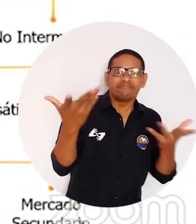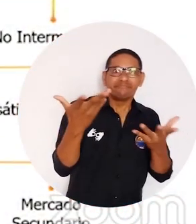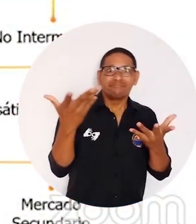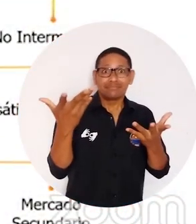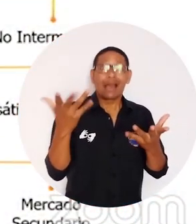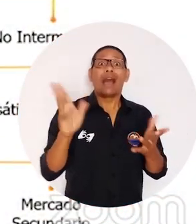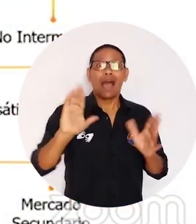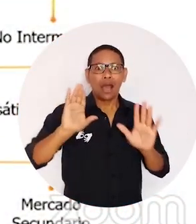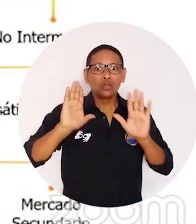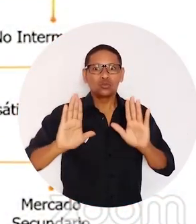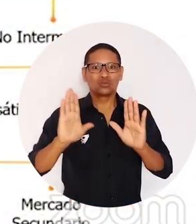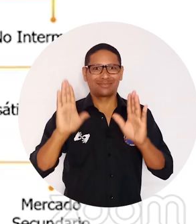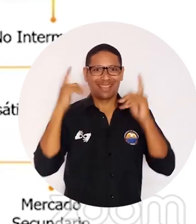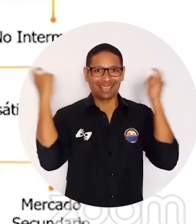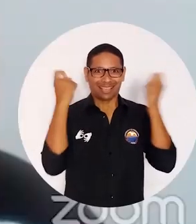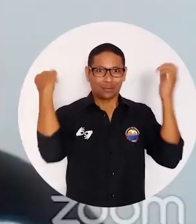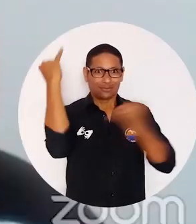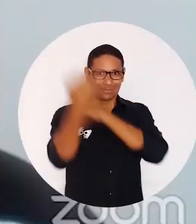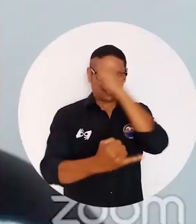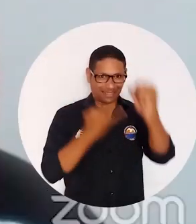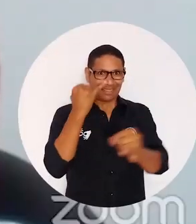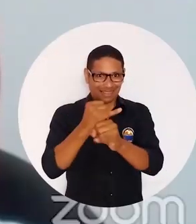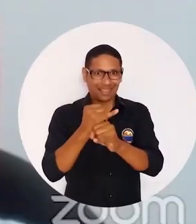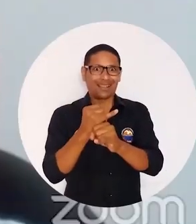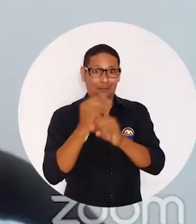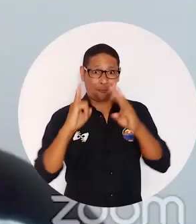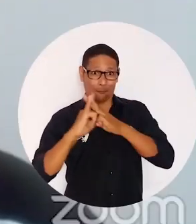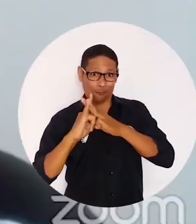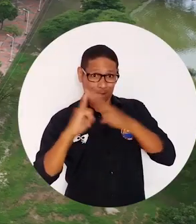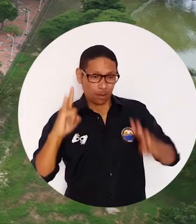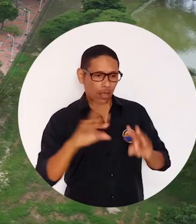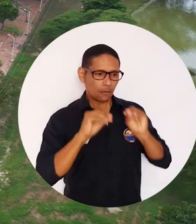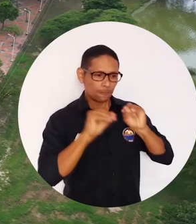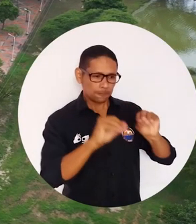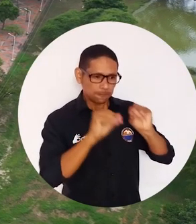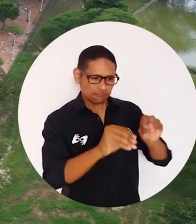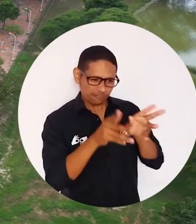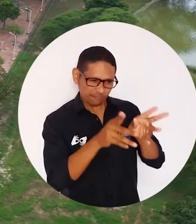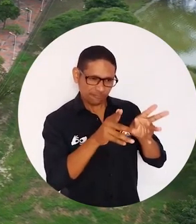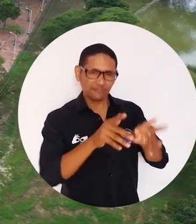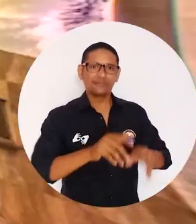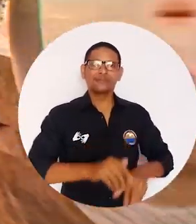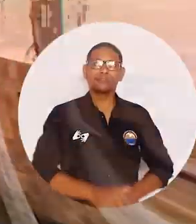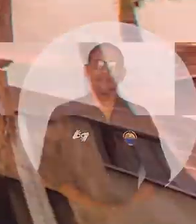capacitación virtual coordinada por el Programa de Negocios Internacionales de la Alma Mater.